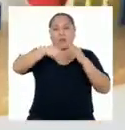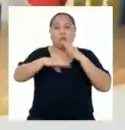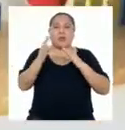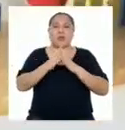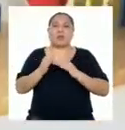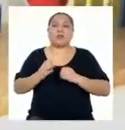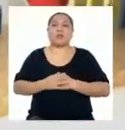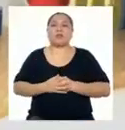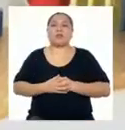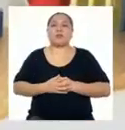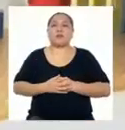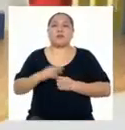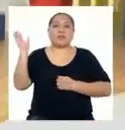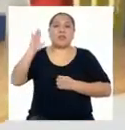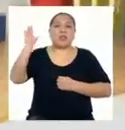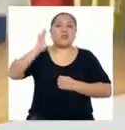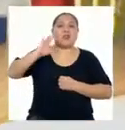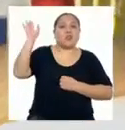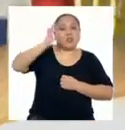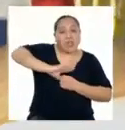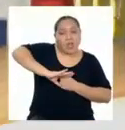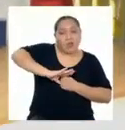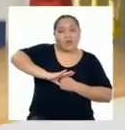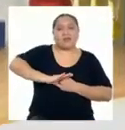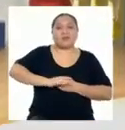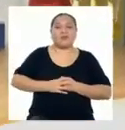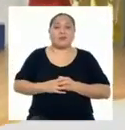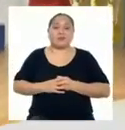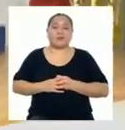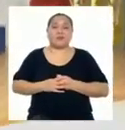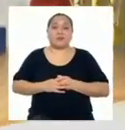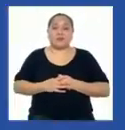¡Aprendo en casa! ¡Chao, chao, chao!